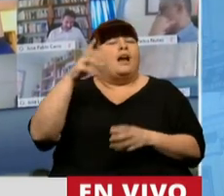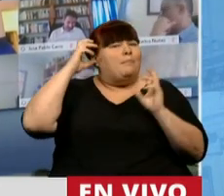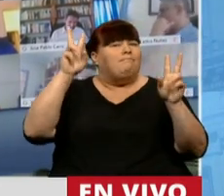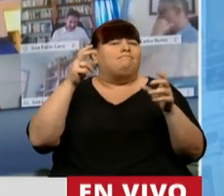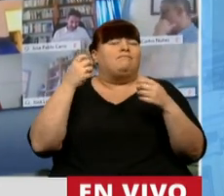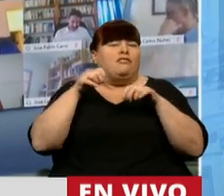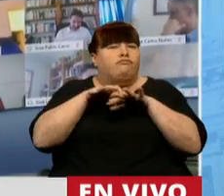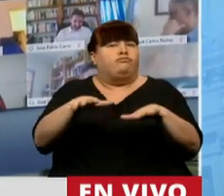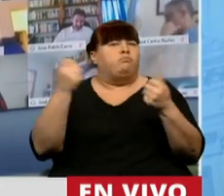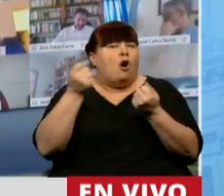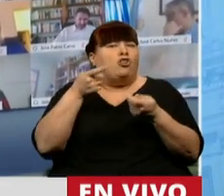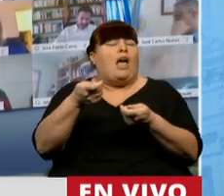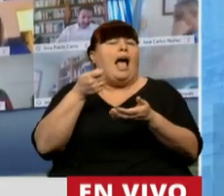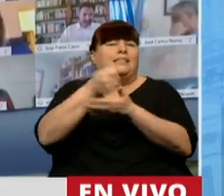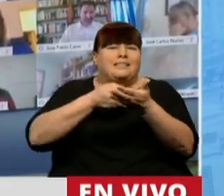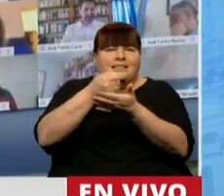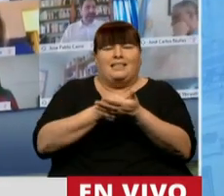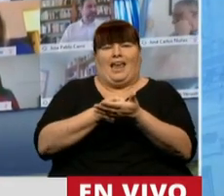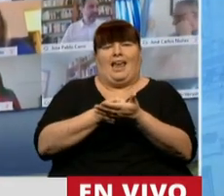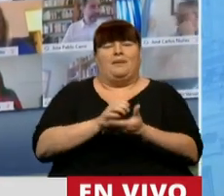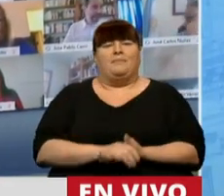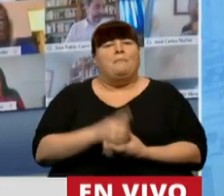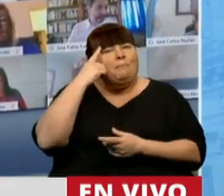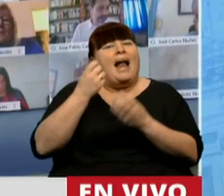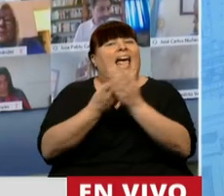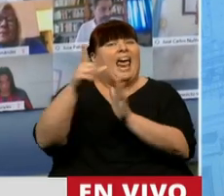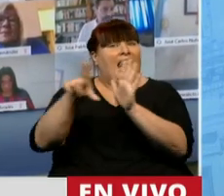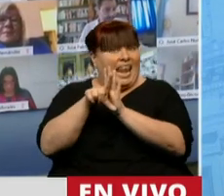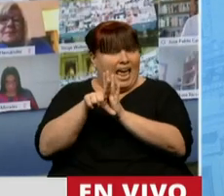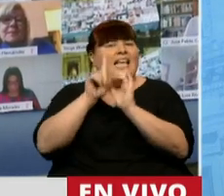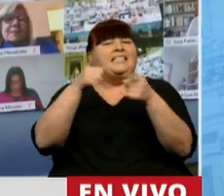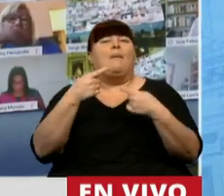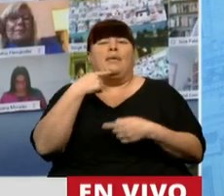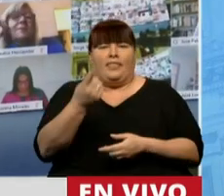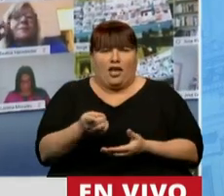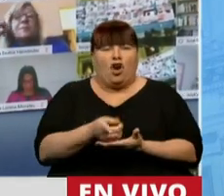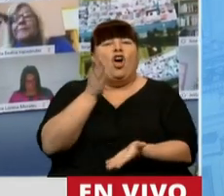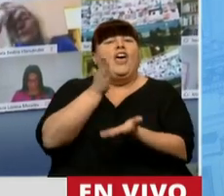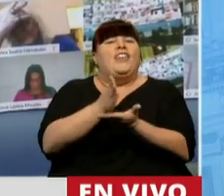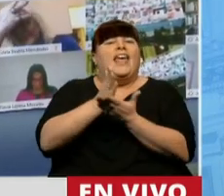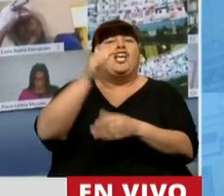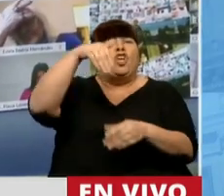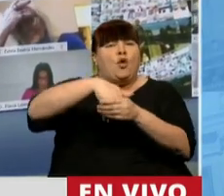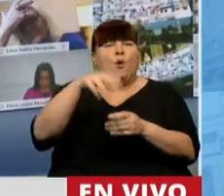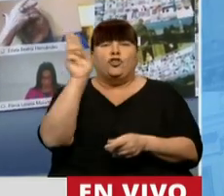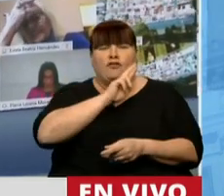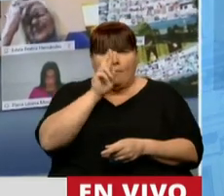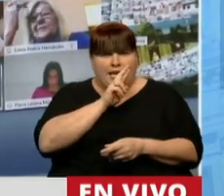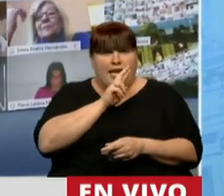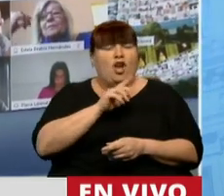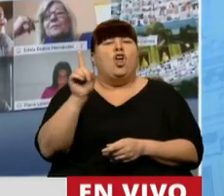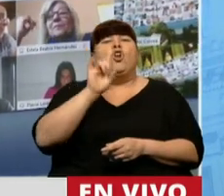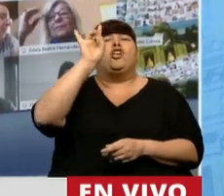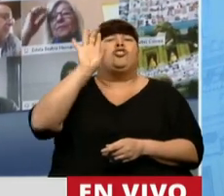determinante en la gestación de esta ley, agregó, el derecho de sufragio femenino no